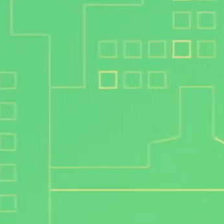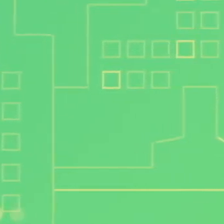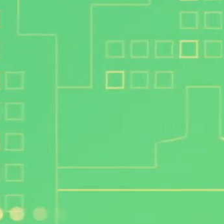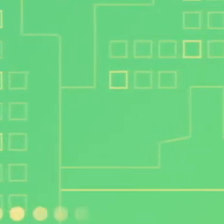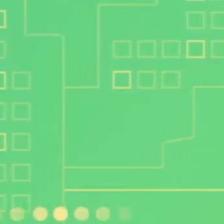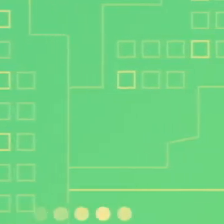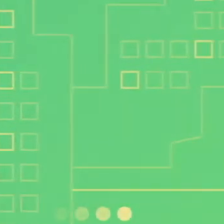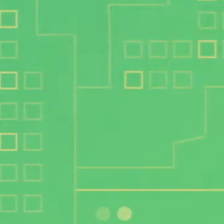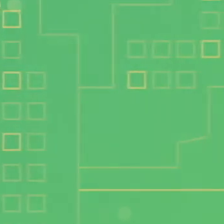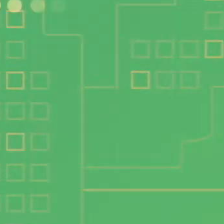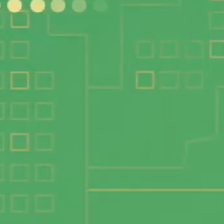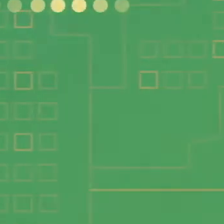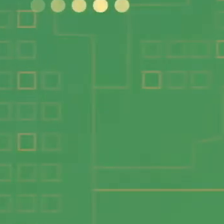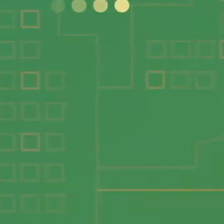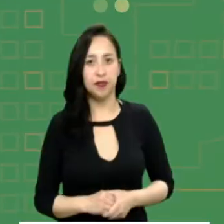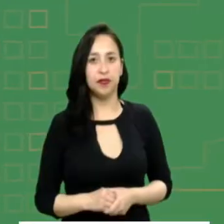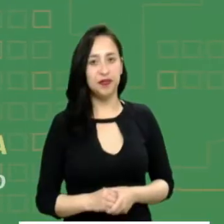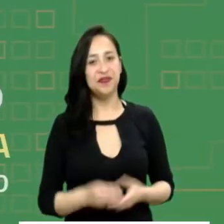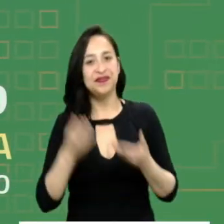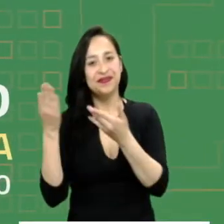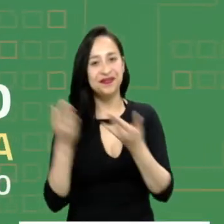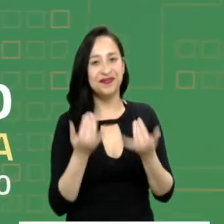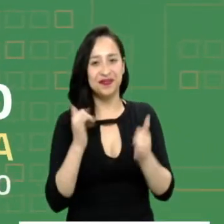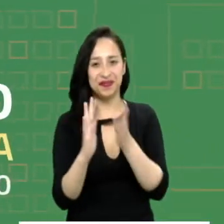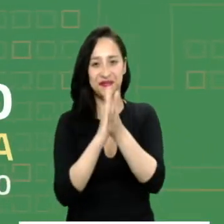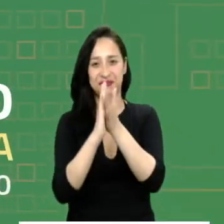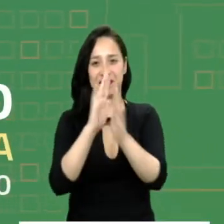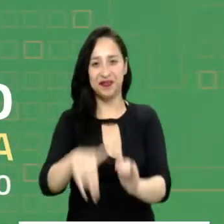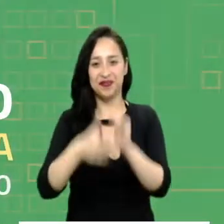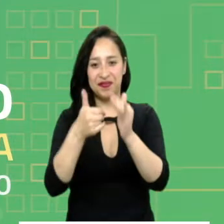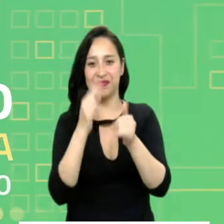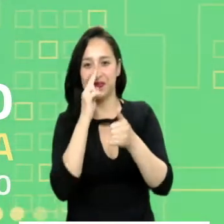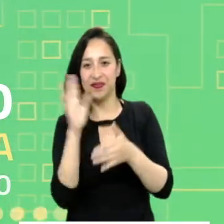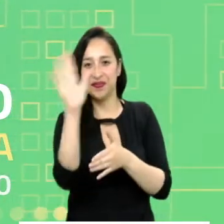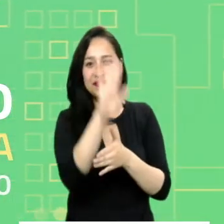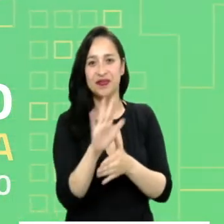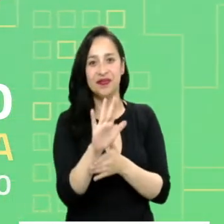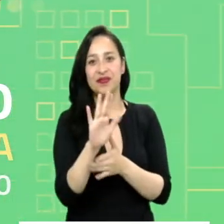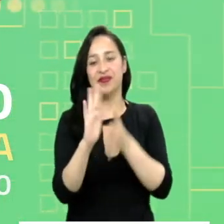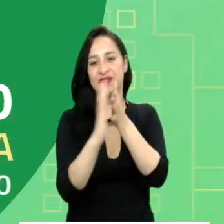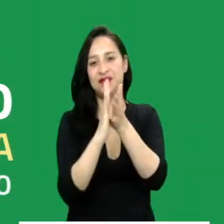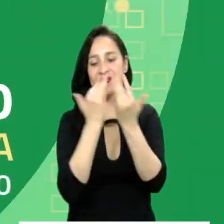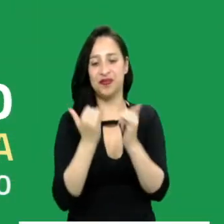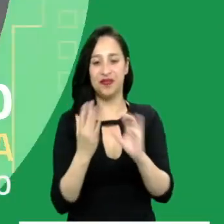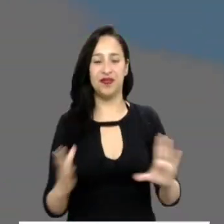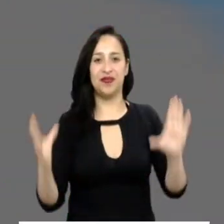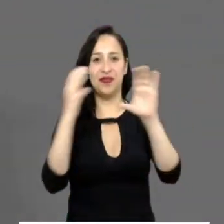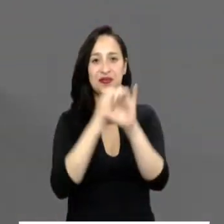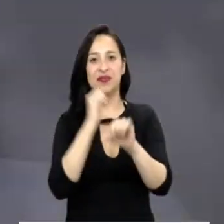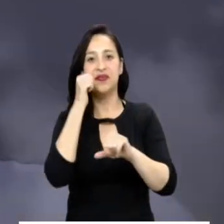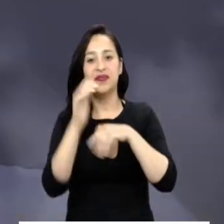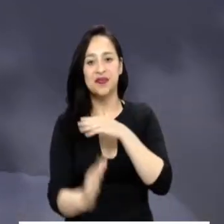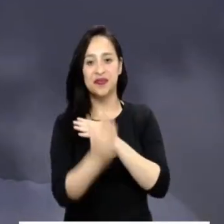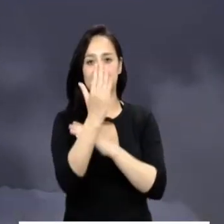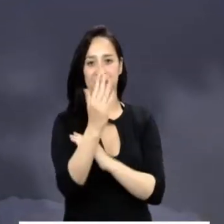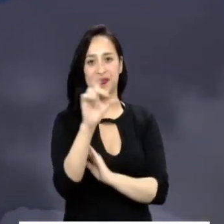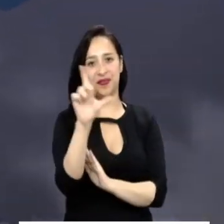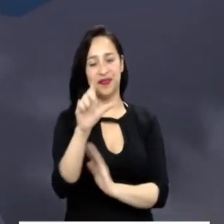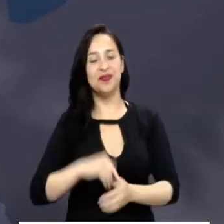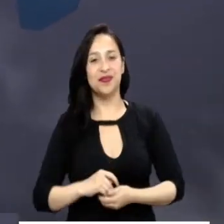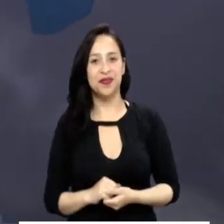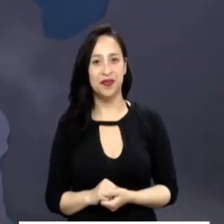Bienvenidos a este recorrido por las regiones del país, donde conoceremos el pronóstico del tiempo para la noche de hoy y la madrugada del lunes.